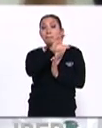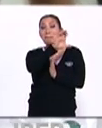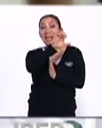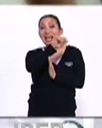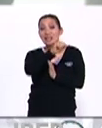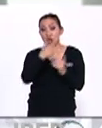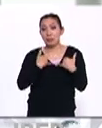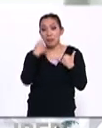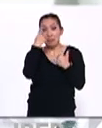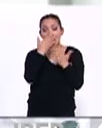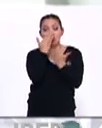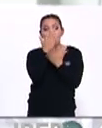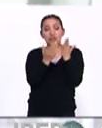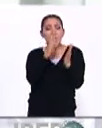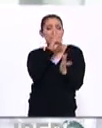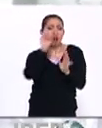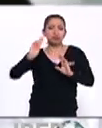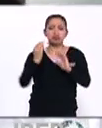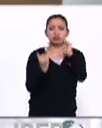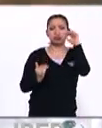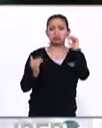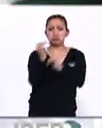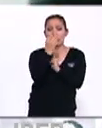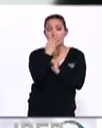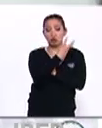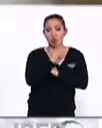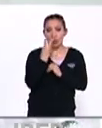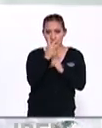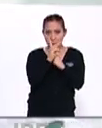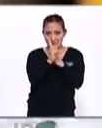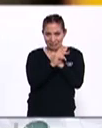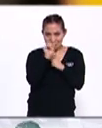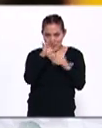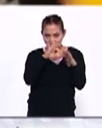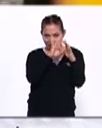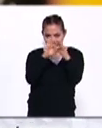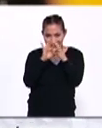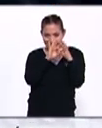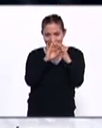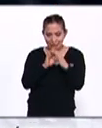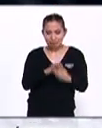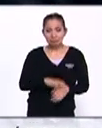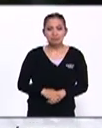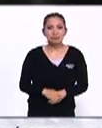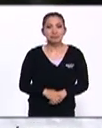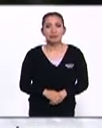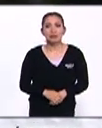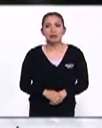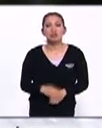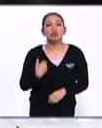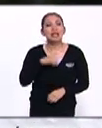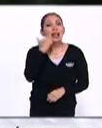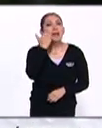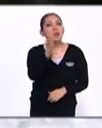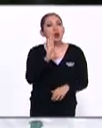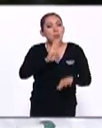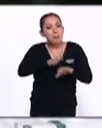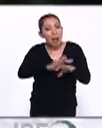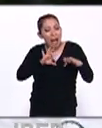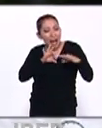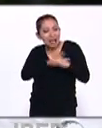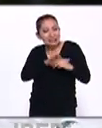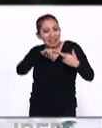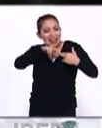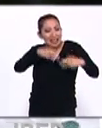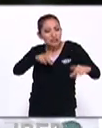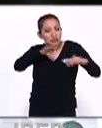a jóvenes para estudiar en las mejores universidades de los cuatro países que conforman la alianza. Queremos seguir estrechando los